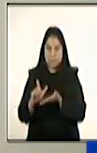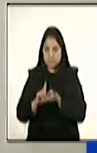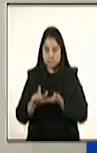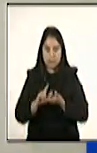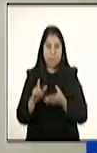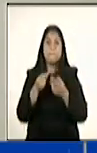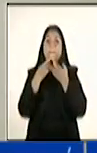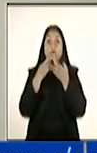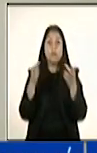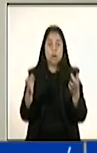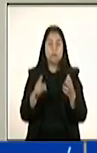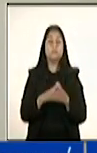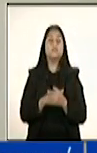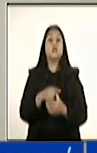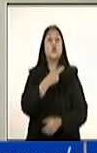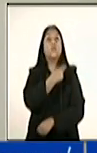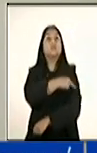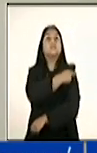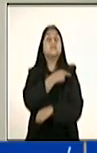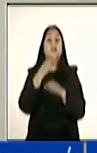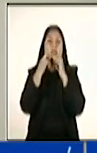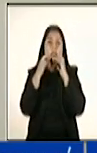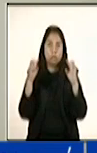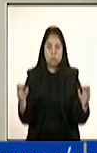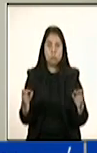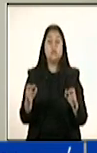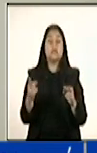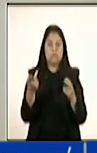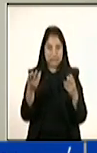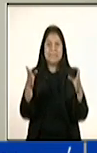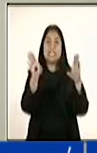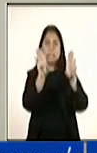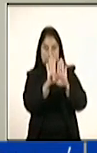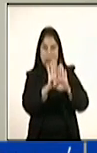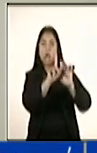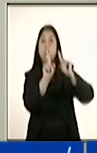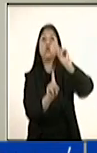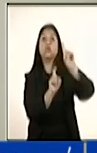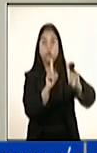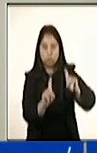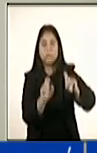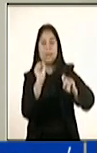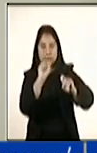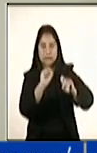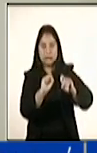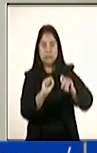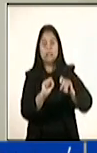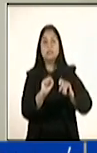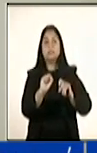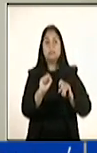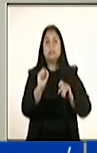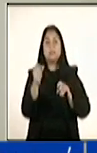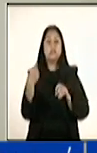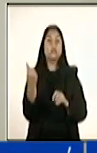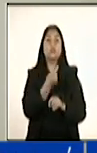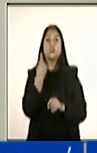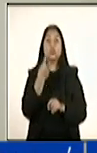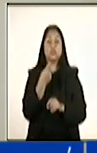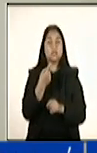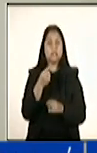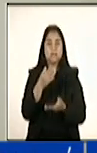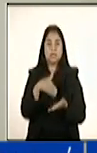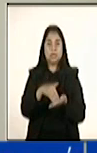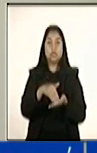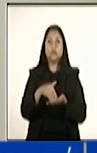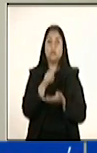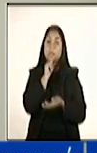En el caso de los hospitales públicos, se mantienen cerradas las consultas externas y todos los centros privados de atención